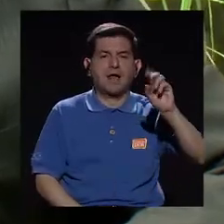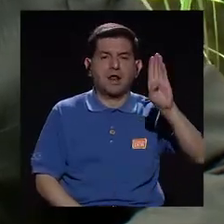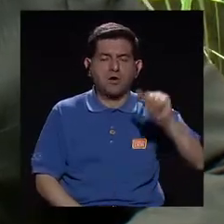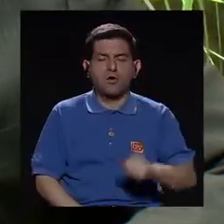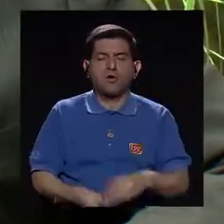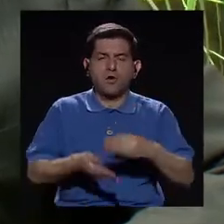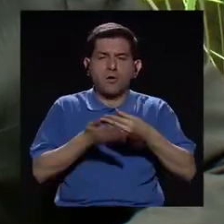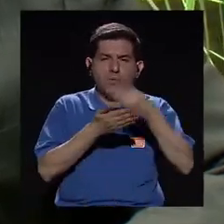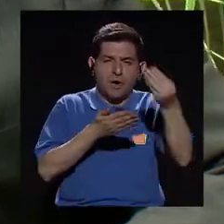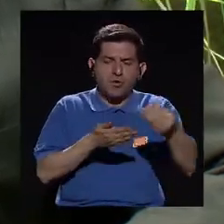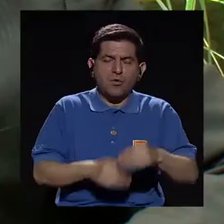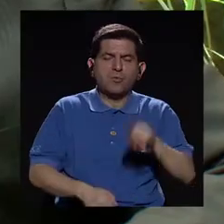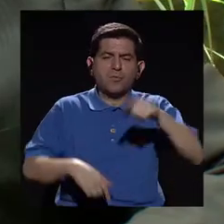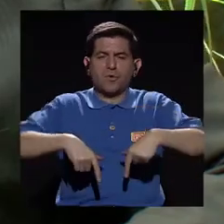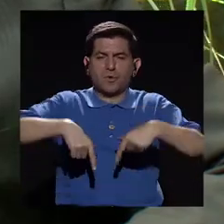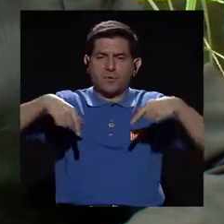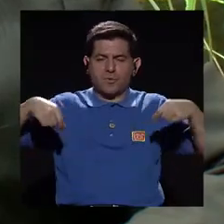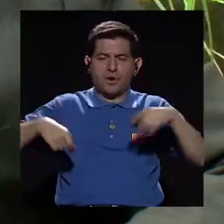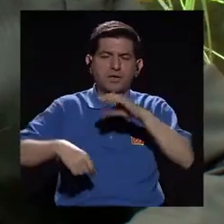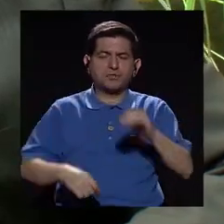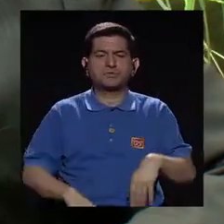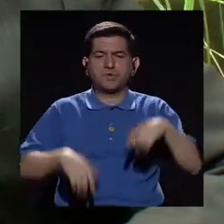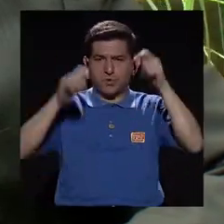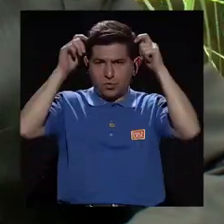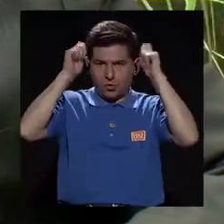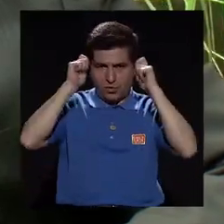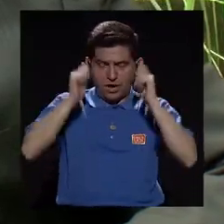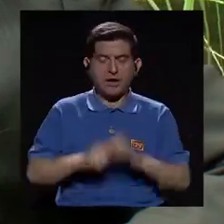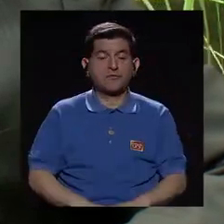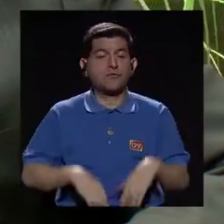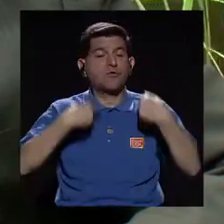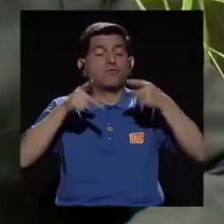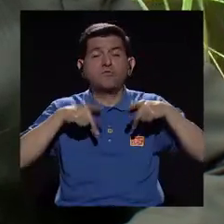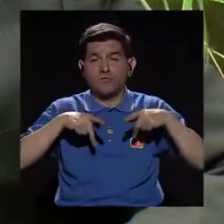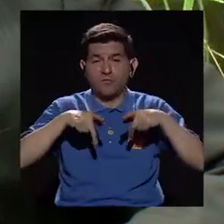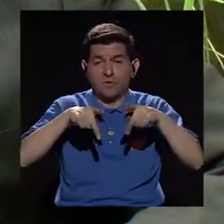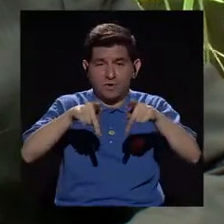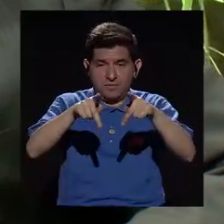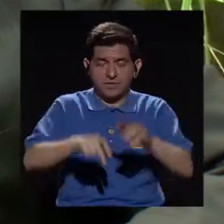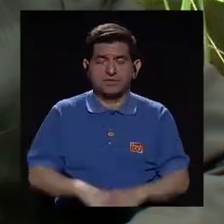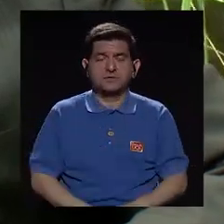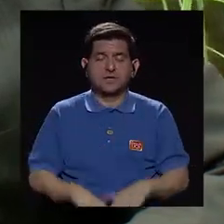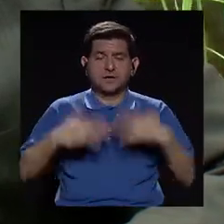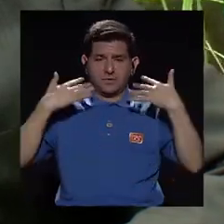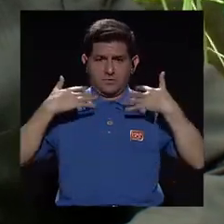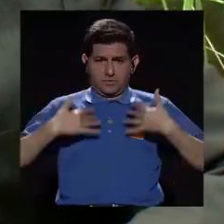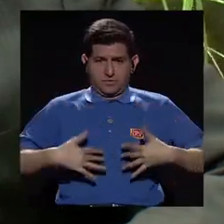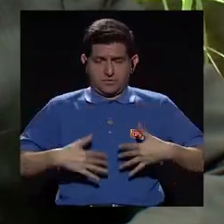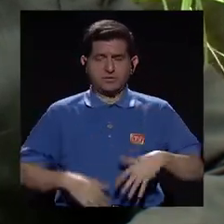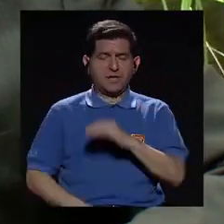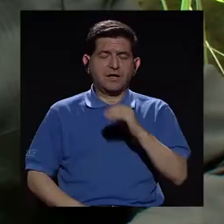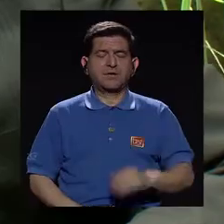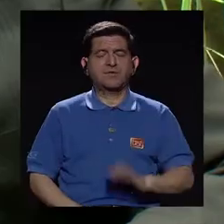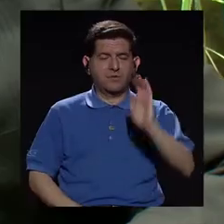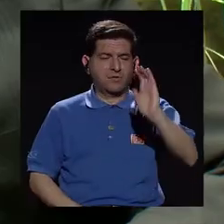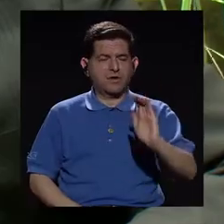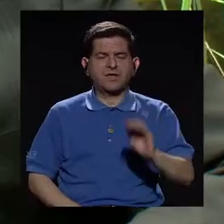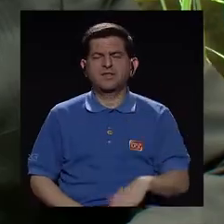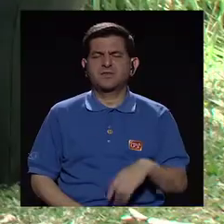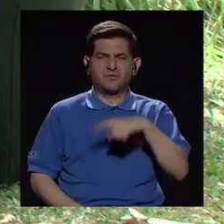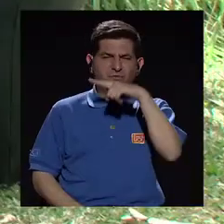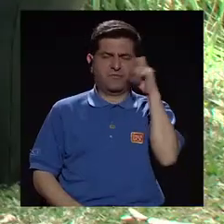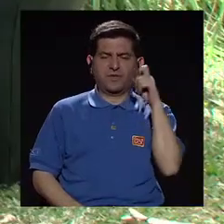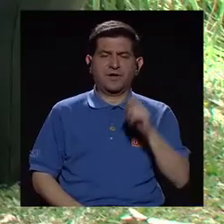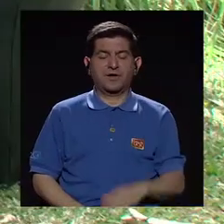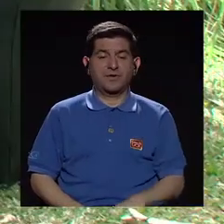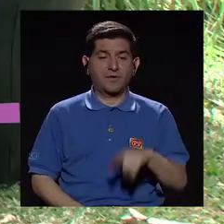calzón de seda y un gorro bonito. La loba, la loba salió de paseo con su traje rico y su hijito feo.